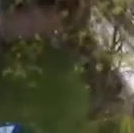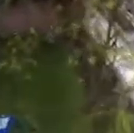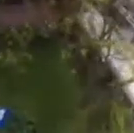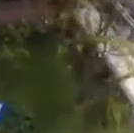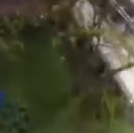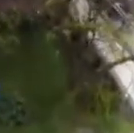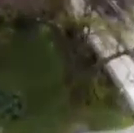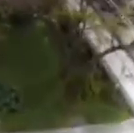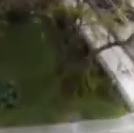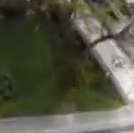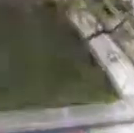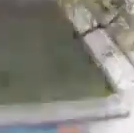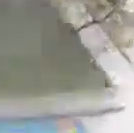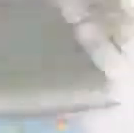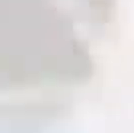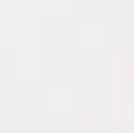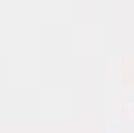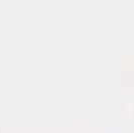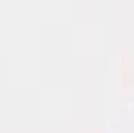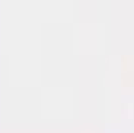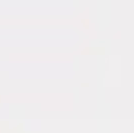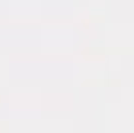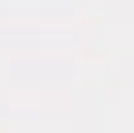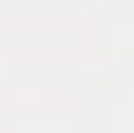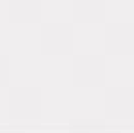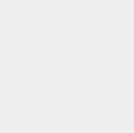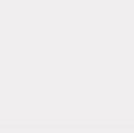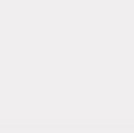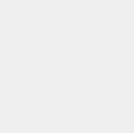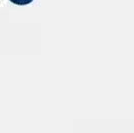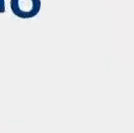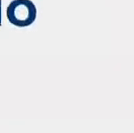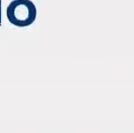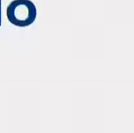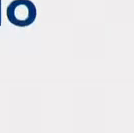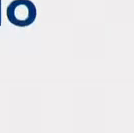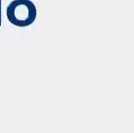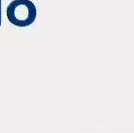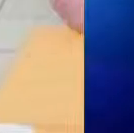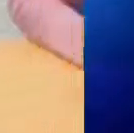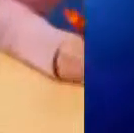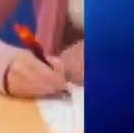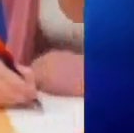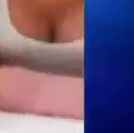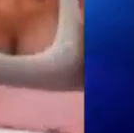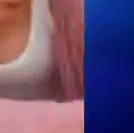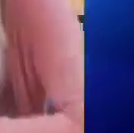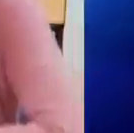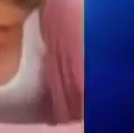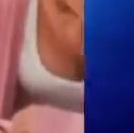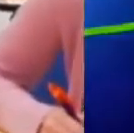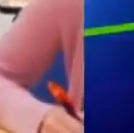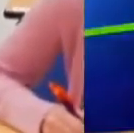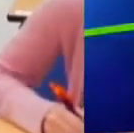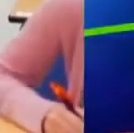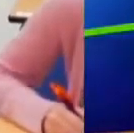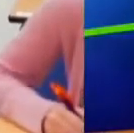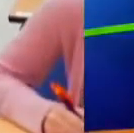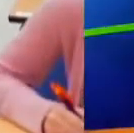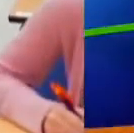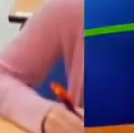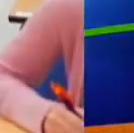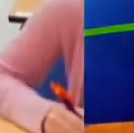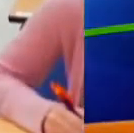de Administración Pública. ESAP. Formando líderes para el buen gobierno. Que levante la mano el que quiera ser un buen